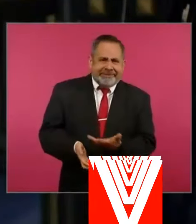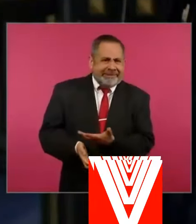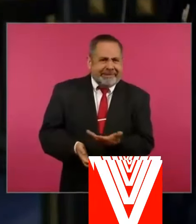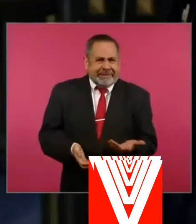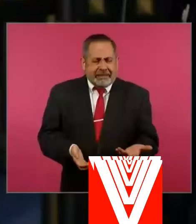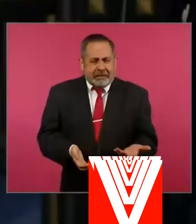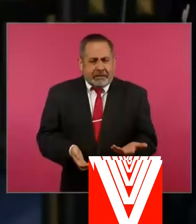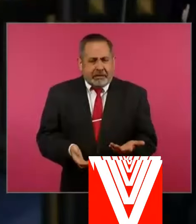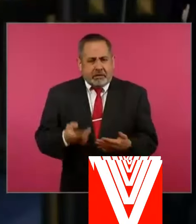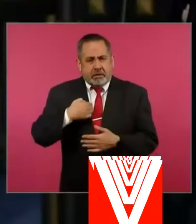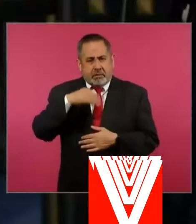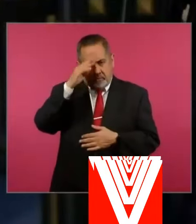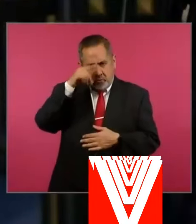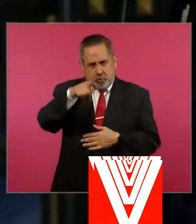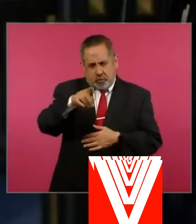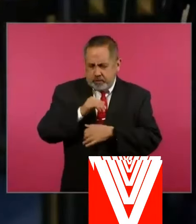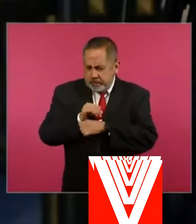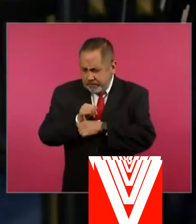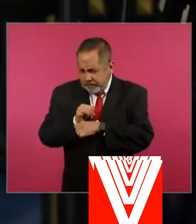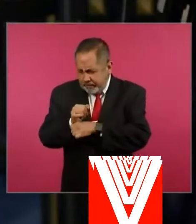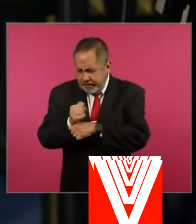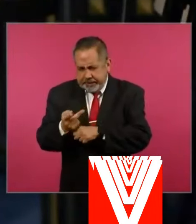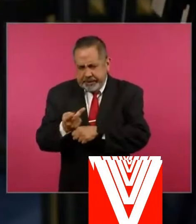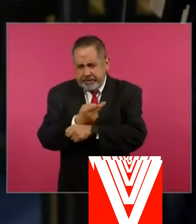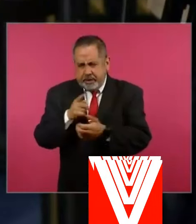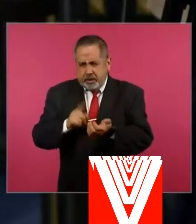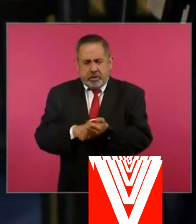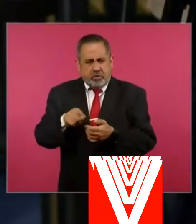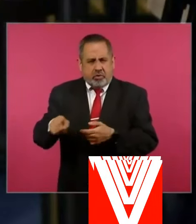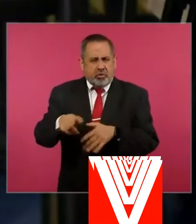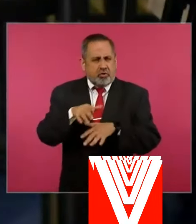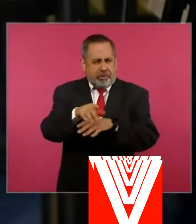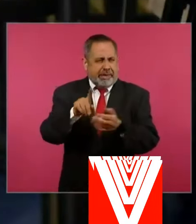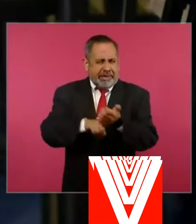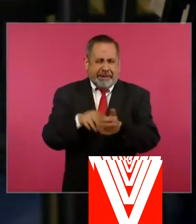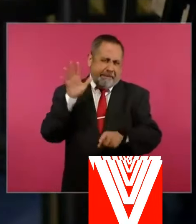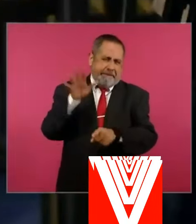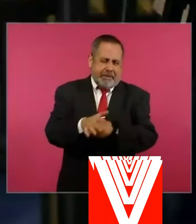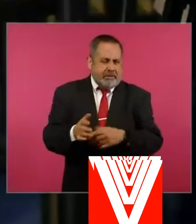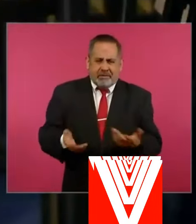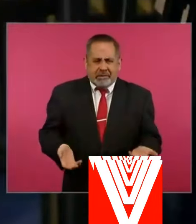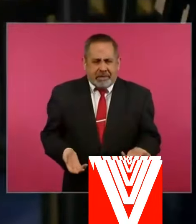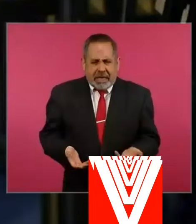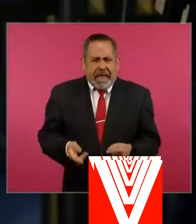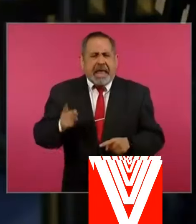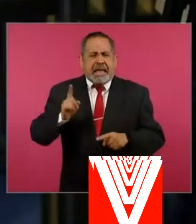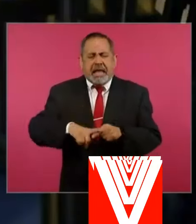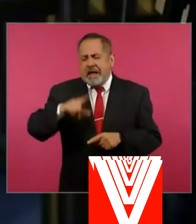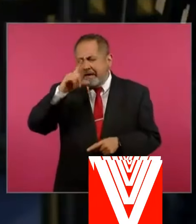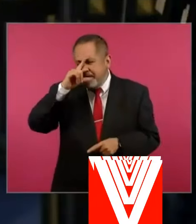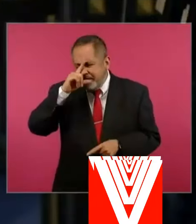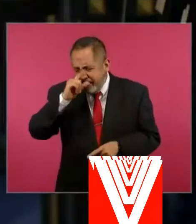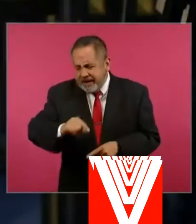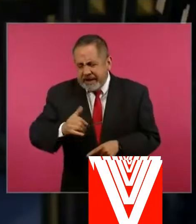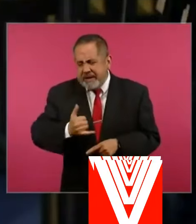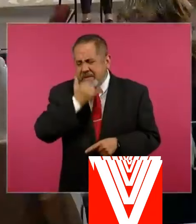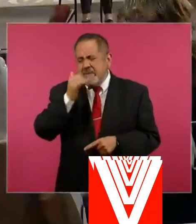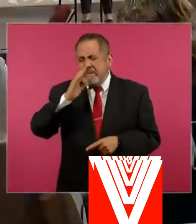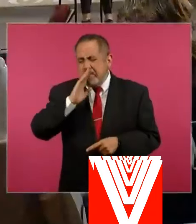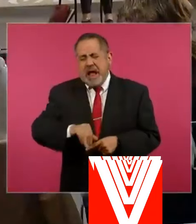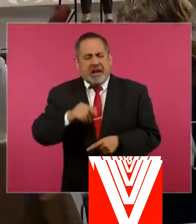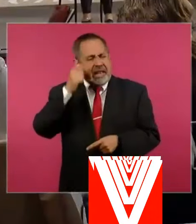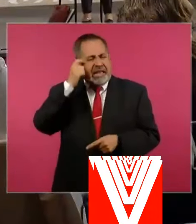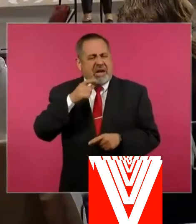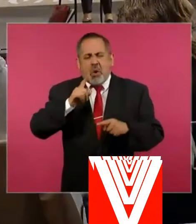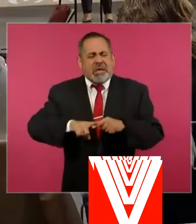Supongo que ustedes hicieron un análisis en torno a lo que pasó en el linchamiento. ¿Quién está fallando en Guerrero? Ahí hay